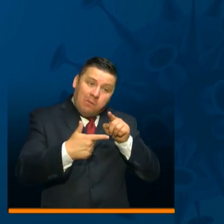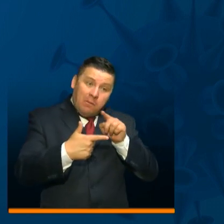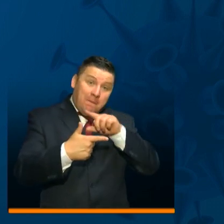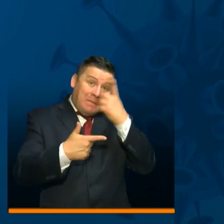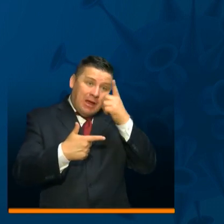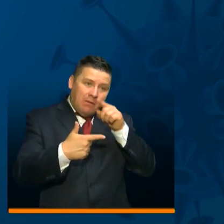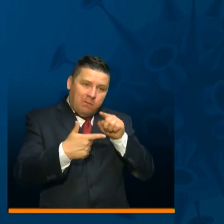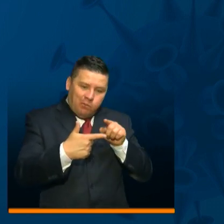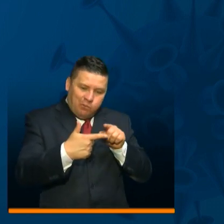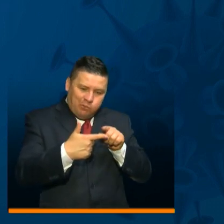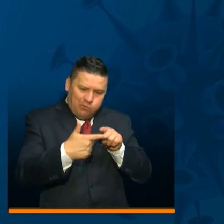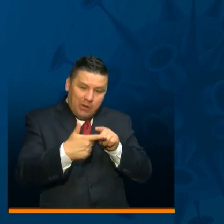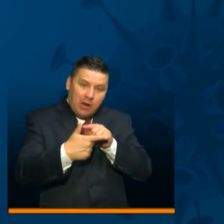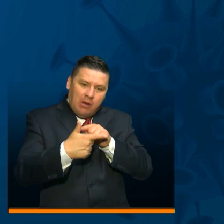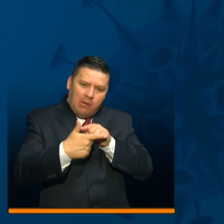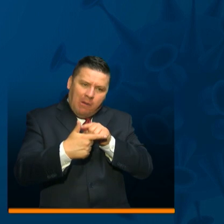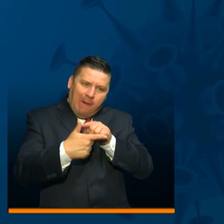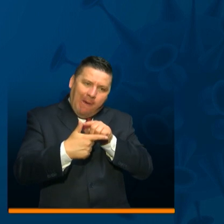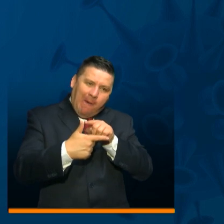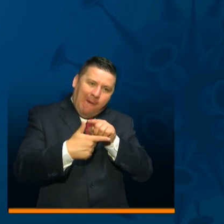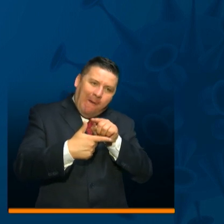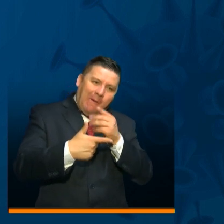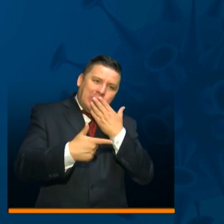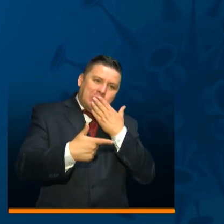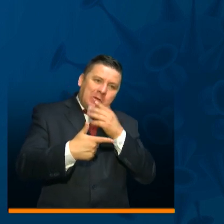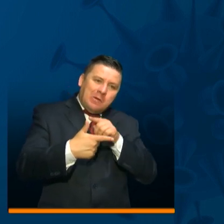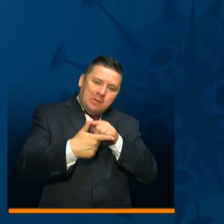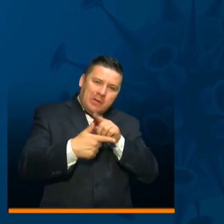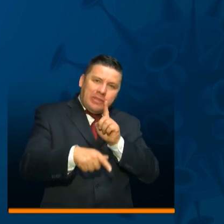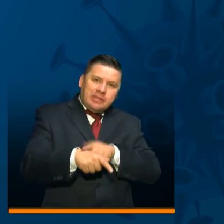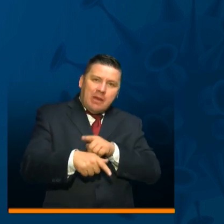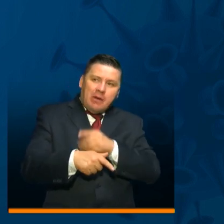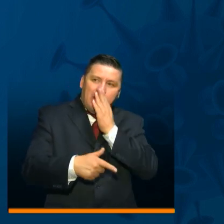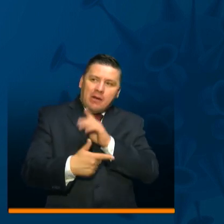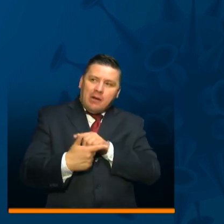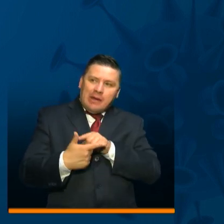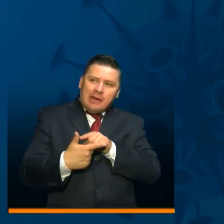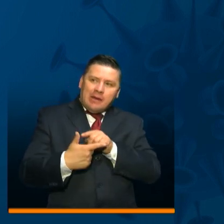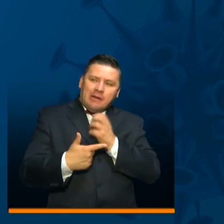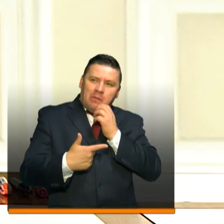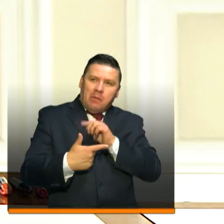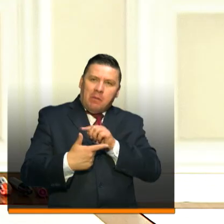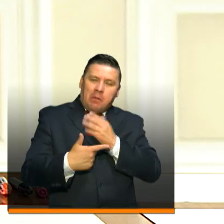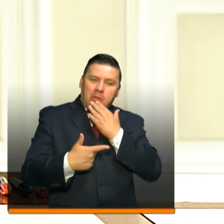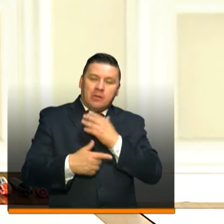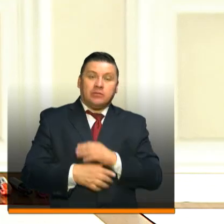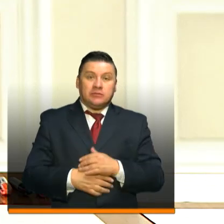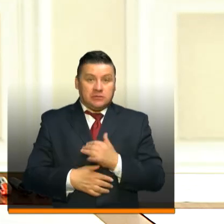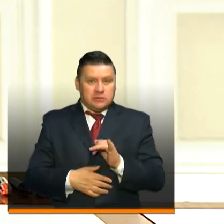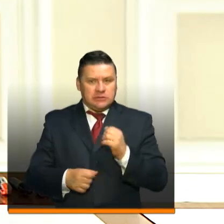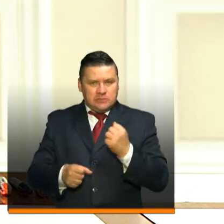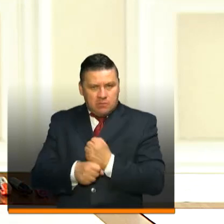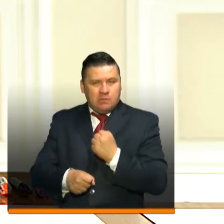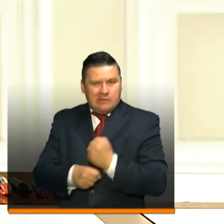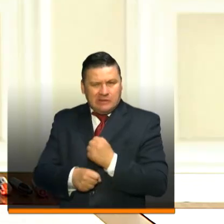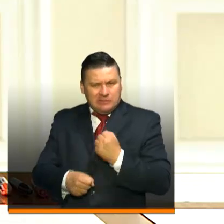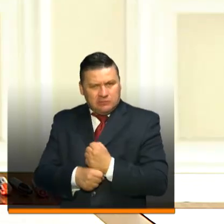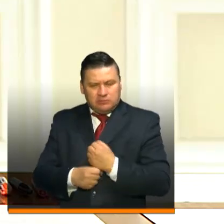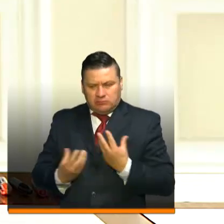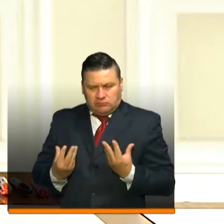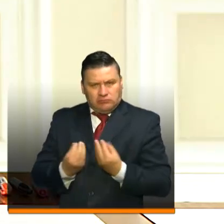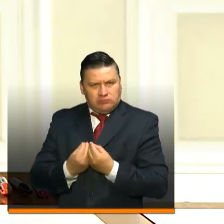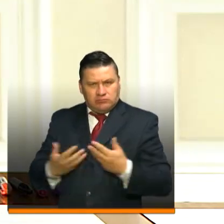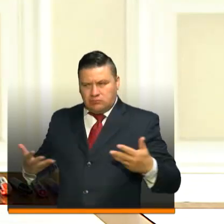parte blanca indica el aplanamiento que hemos venido teniendo a lo largo del tiempo en la presentación de la curva. Después de haber trabajado con este